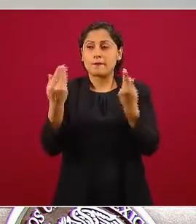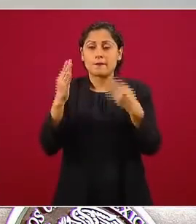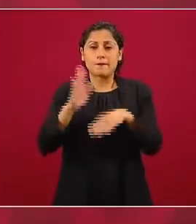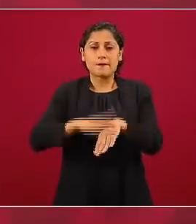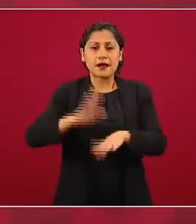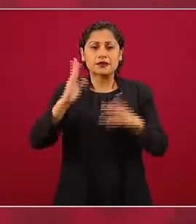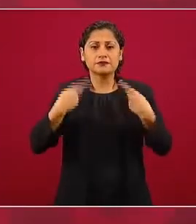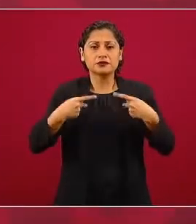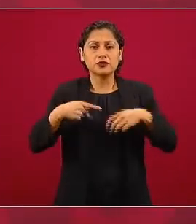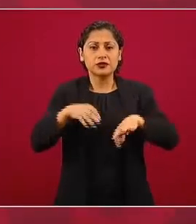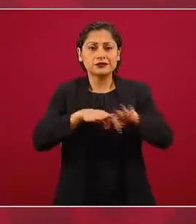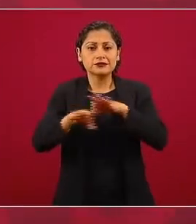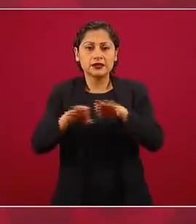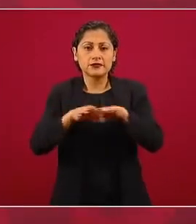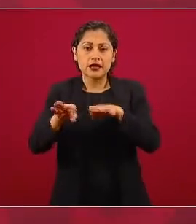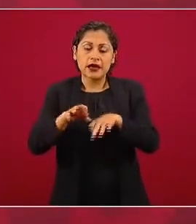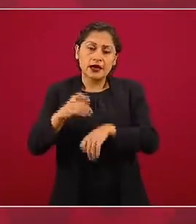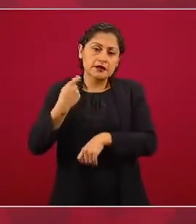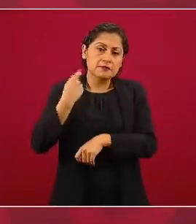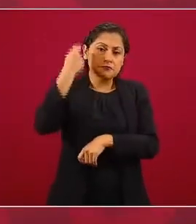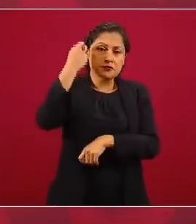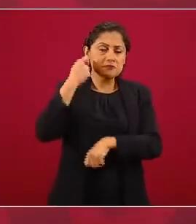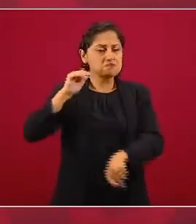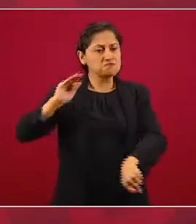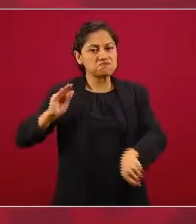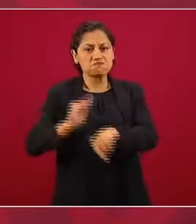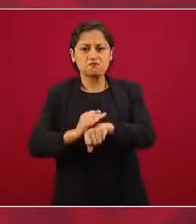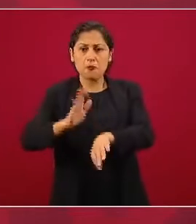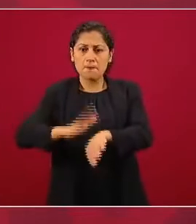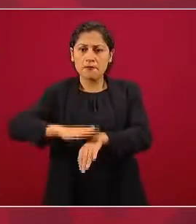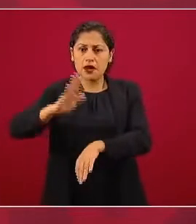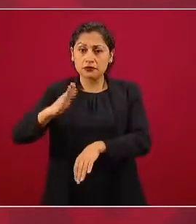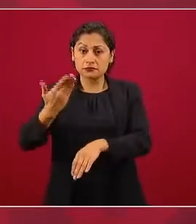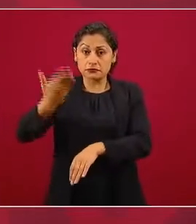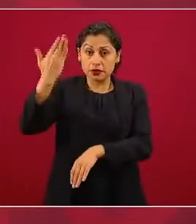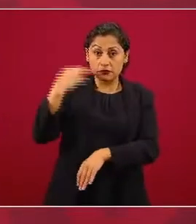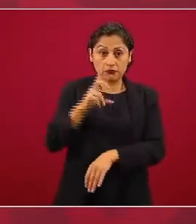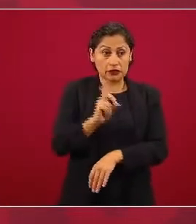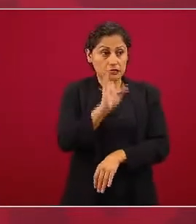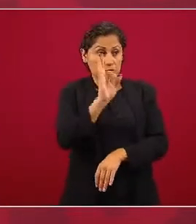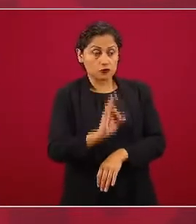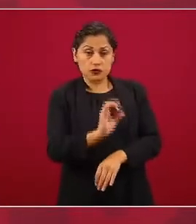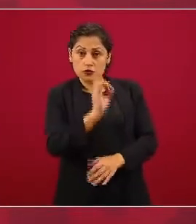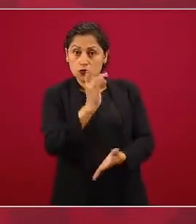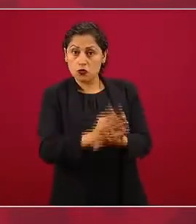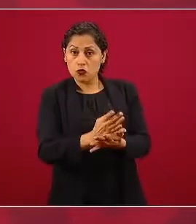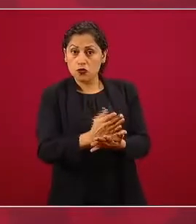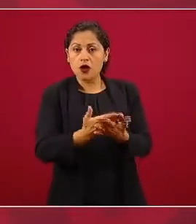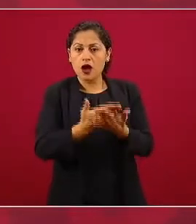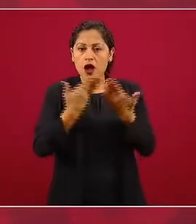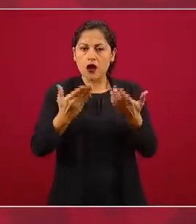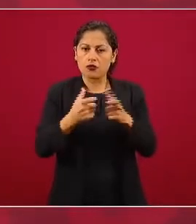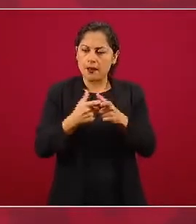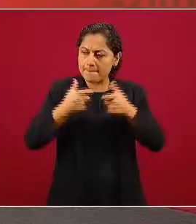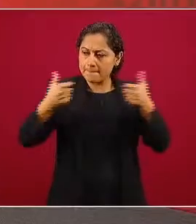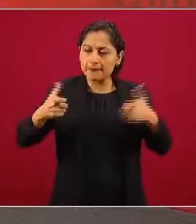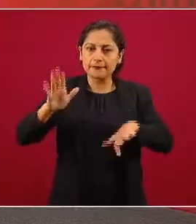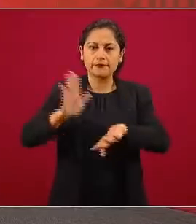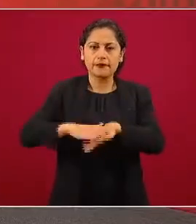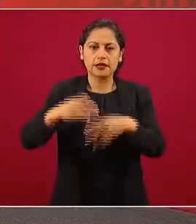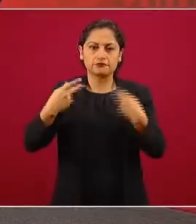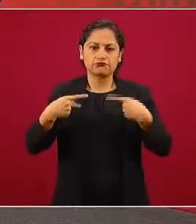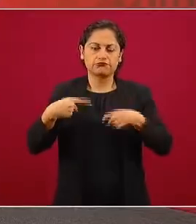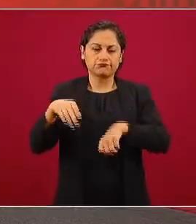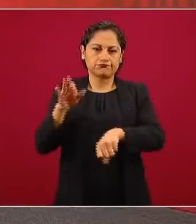garantizada, no antes sólo el 30 por ciento, sino ahora un porcentaje mucho mayor.